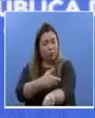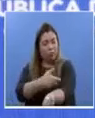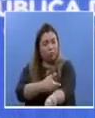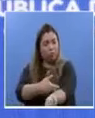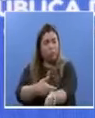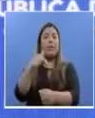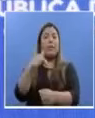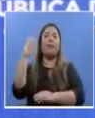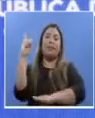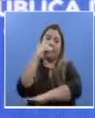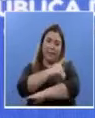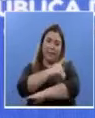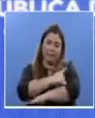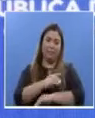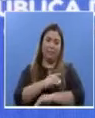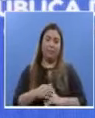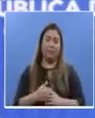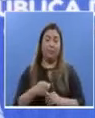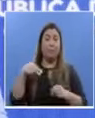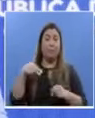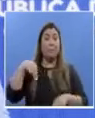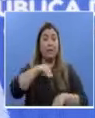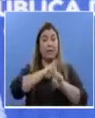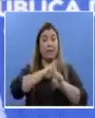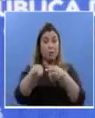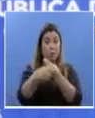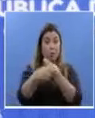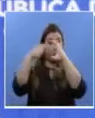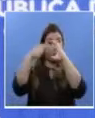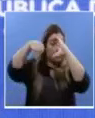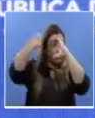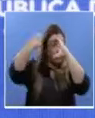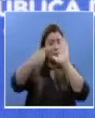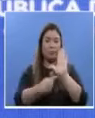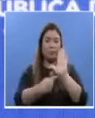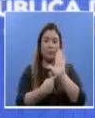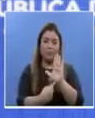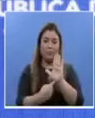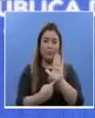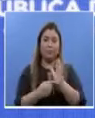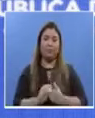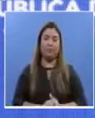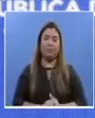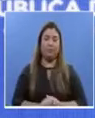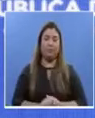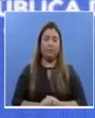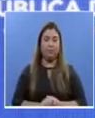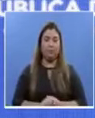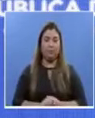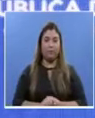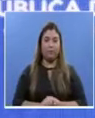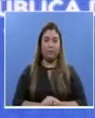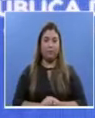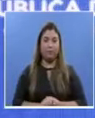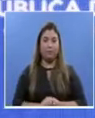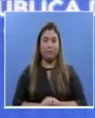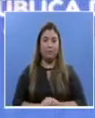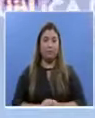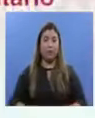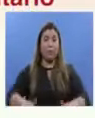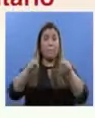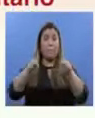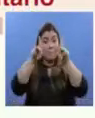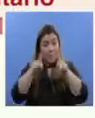preparado una cápsula que valora ese regalo de vida que es donar sangre. Señor director. El